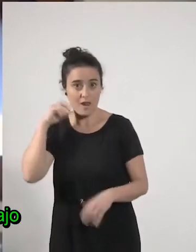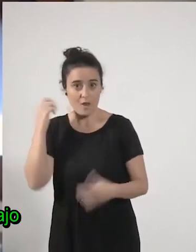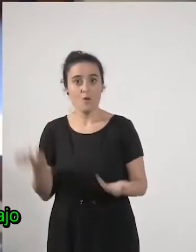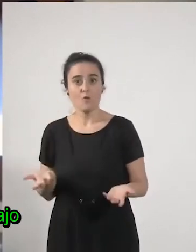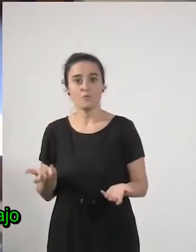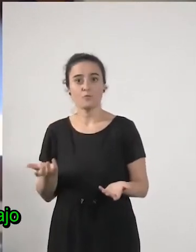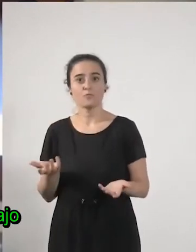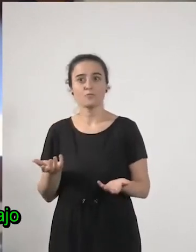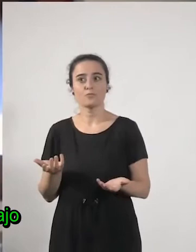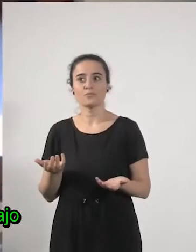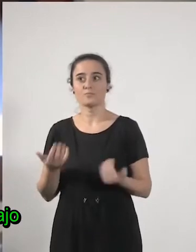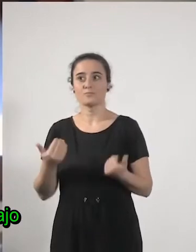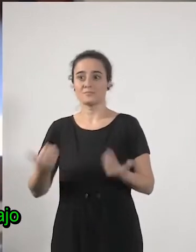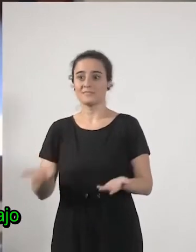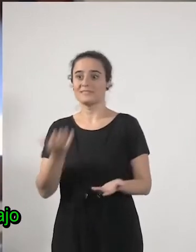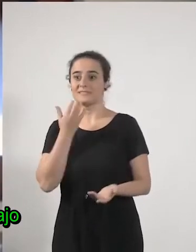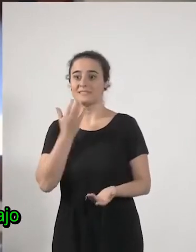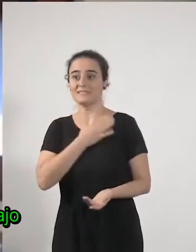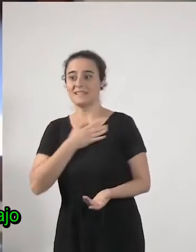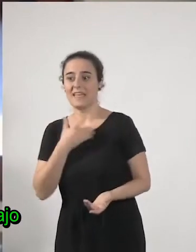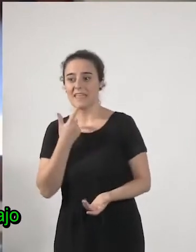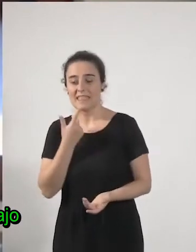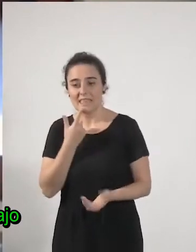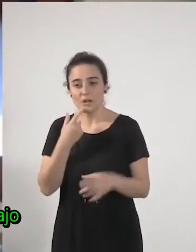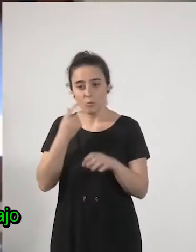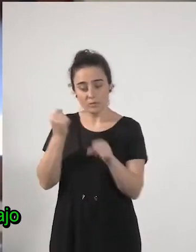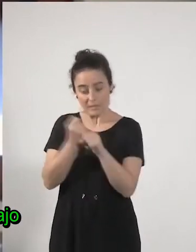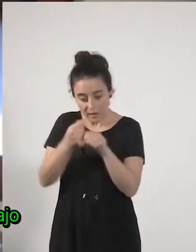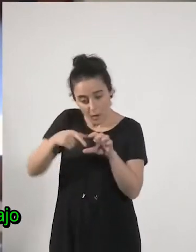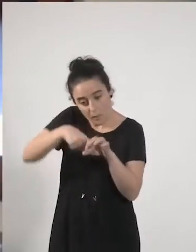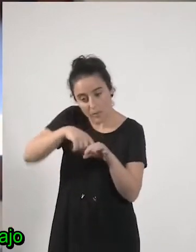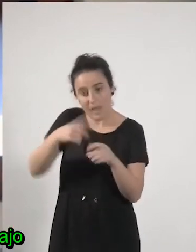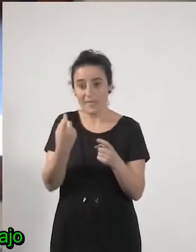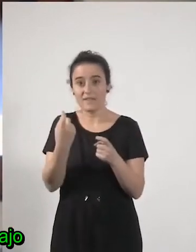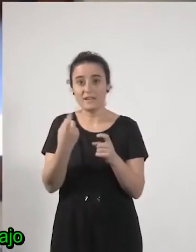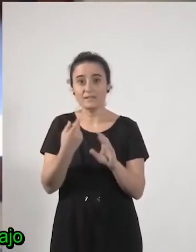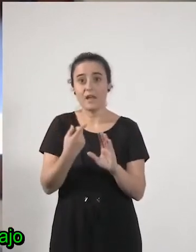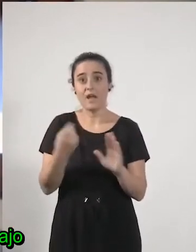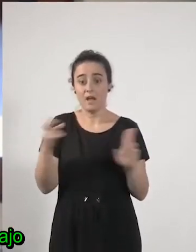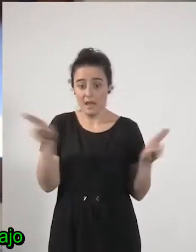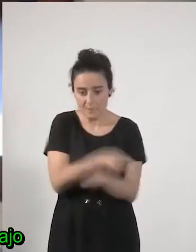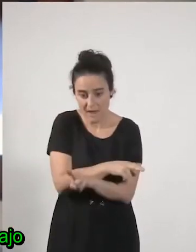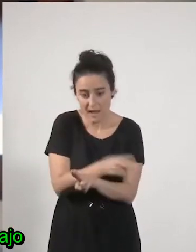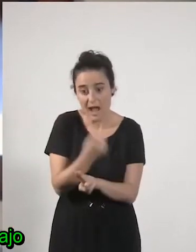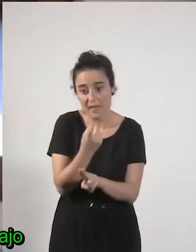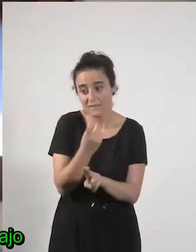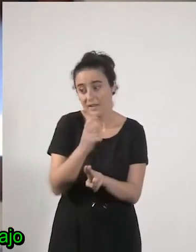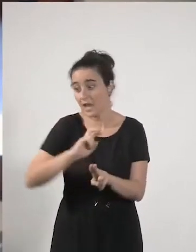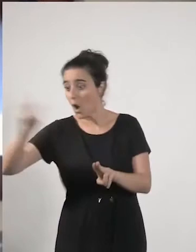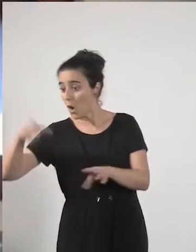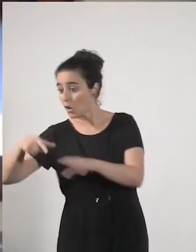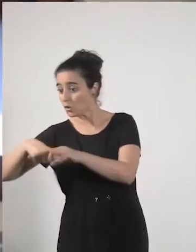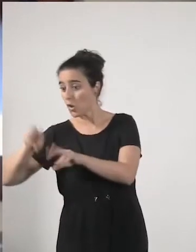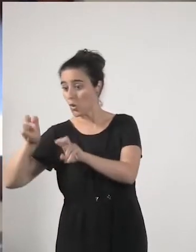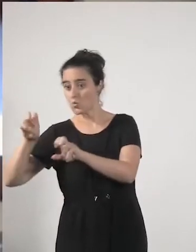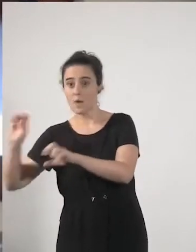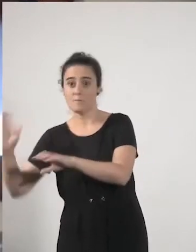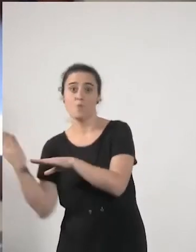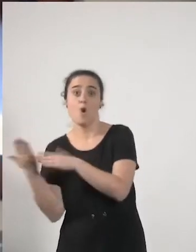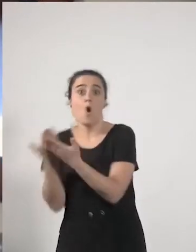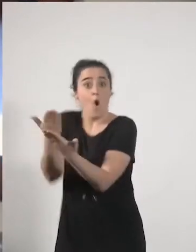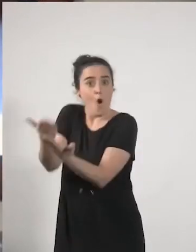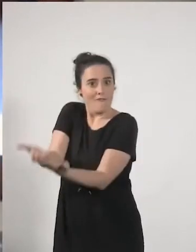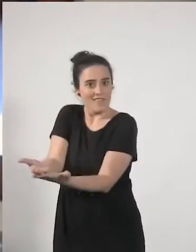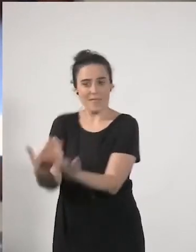para decir que un puesto de trabajo hay que eliminarlo hay que ofrecer otro puesto de trabajo en sectores